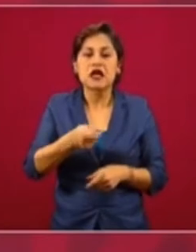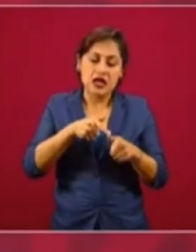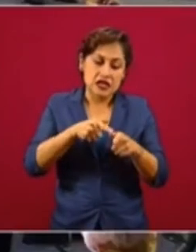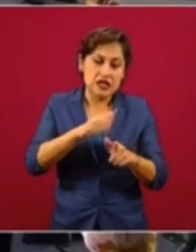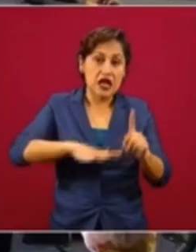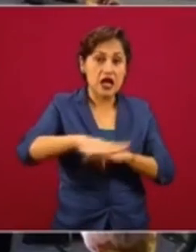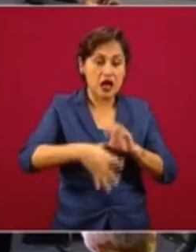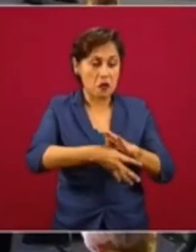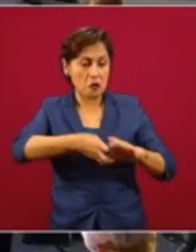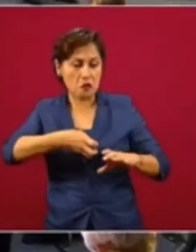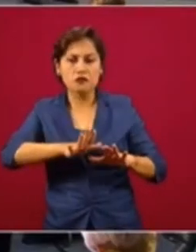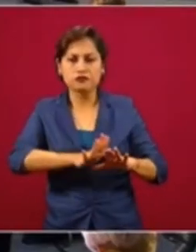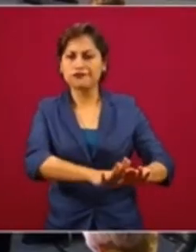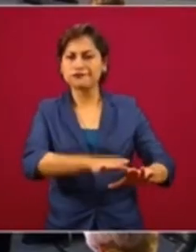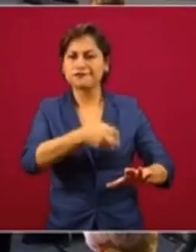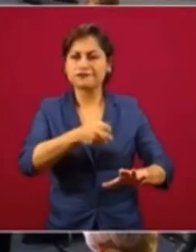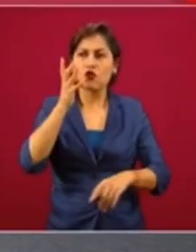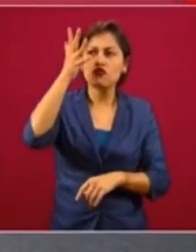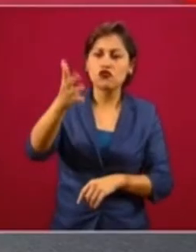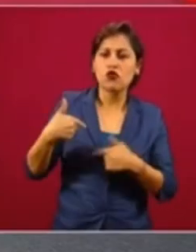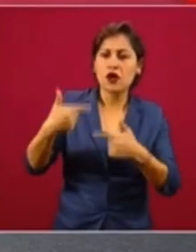para las futuras generaciones. Entonces,